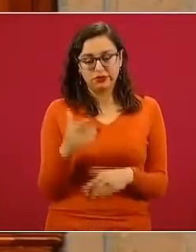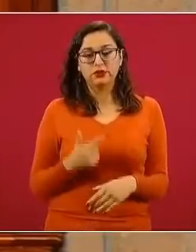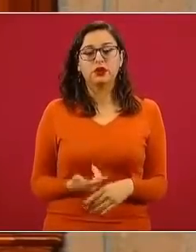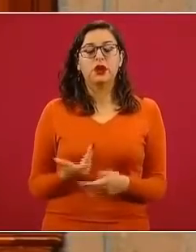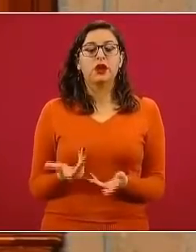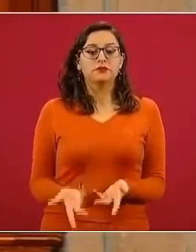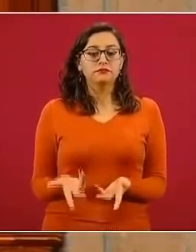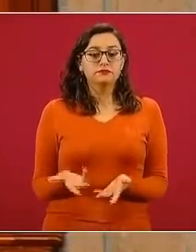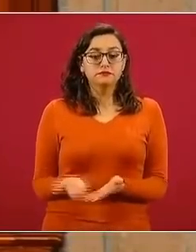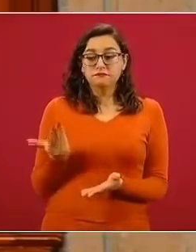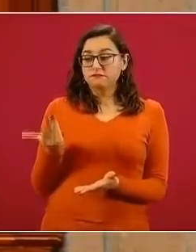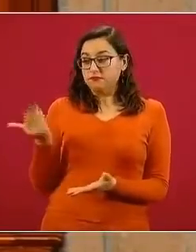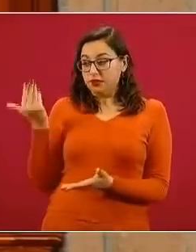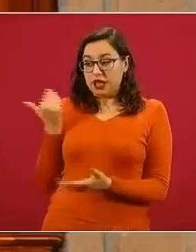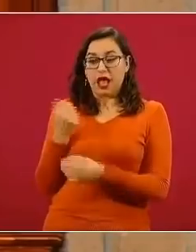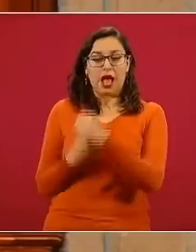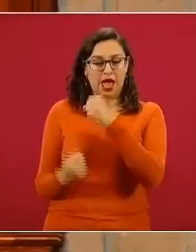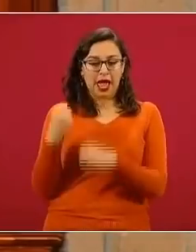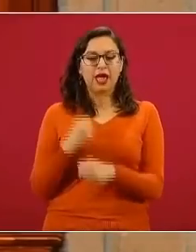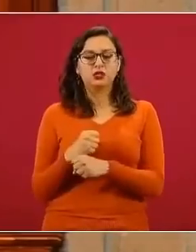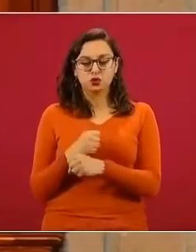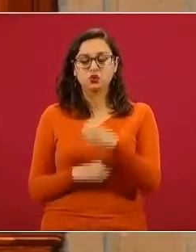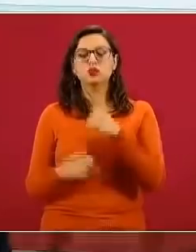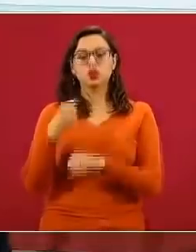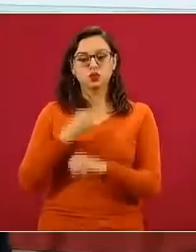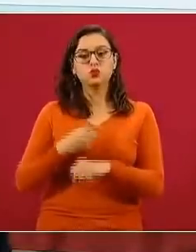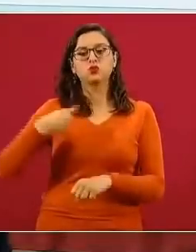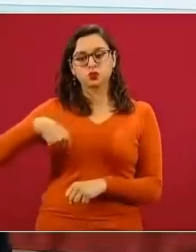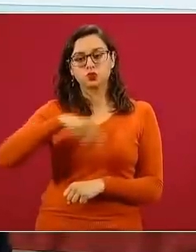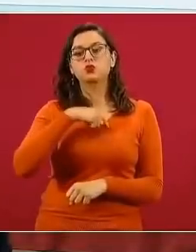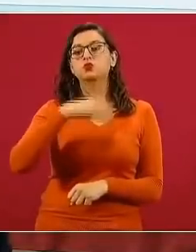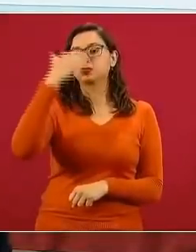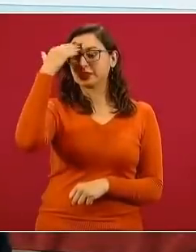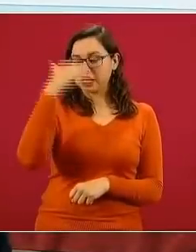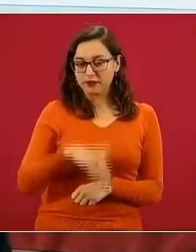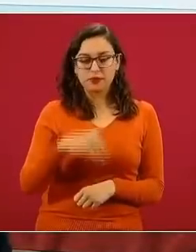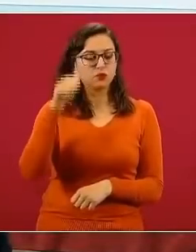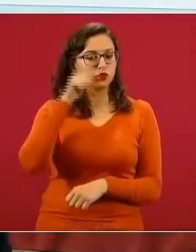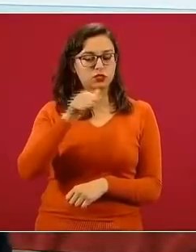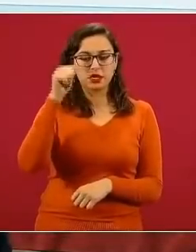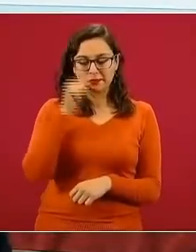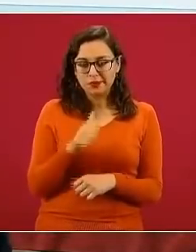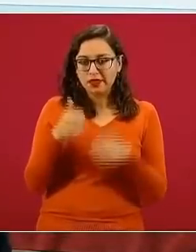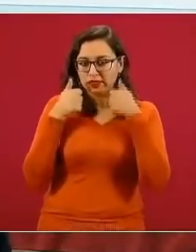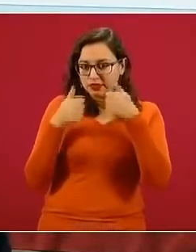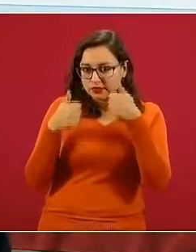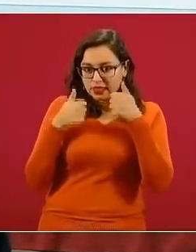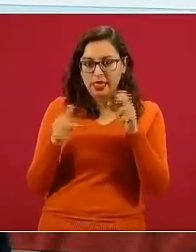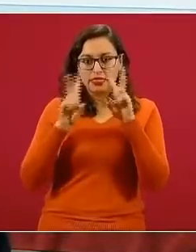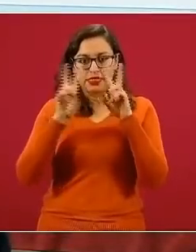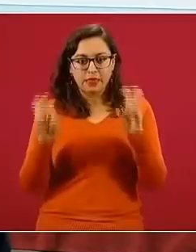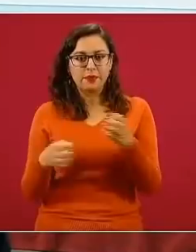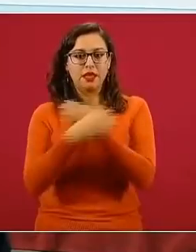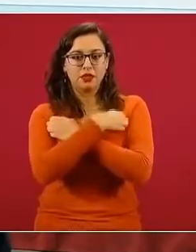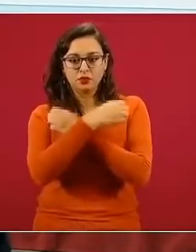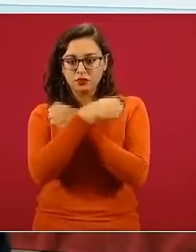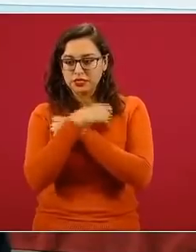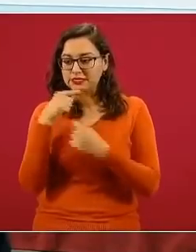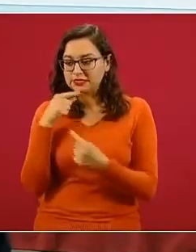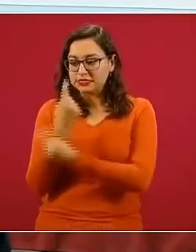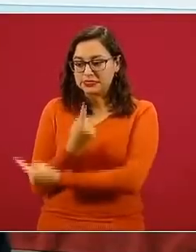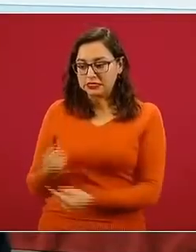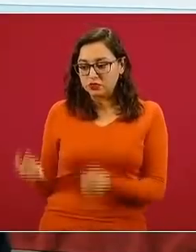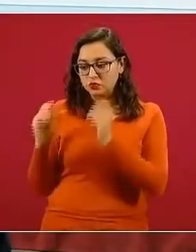tenemos, y esto lo sabemos desde hace muchos años porque hemos estado muy preocupados con la educación que proteja a los niños de las enfermedades